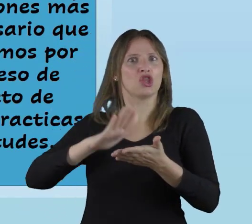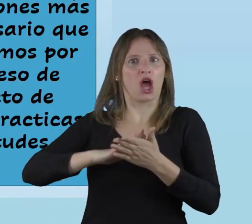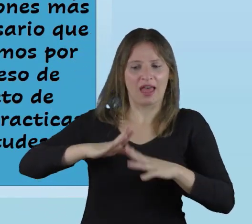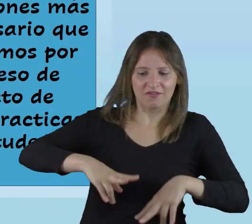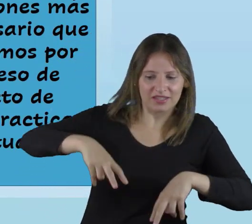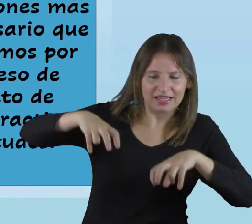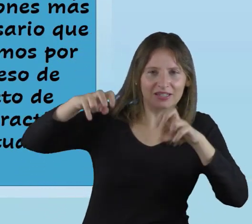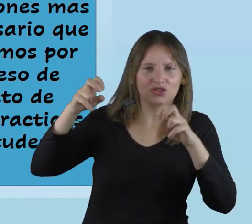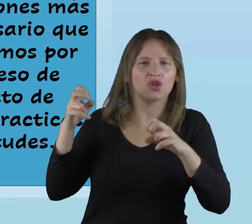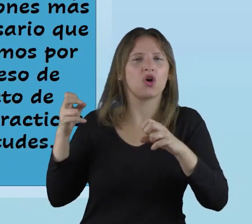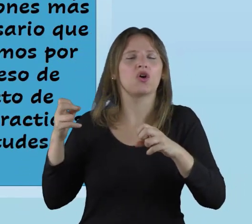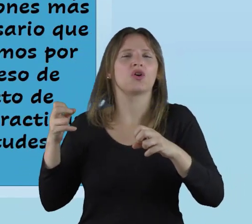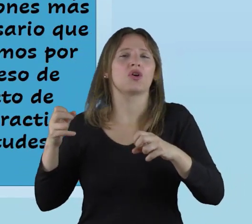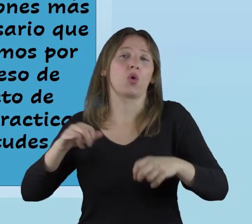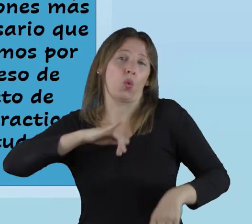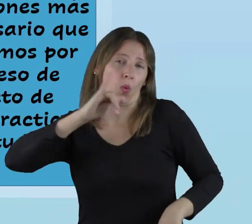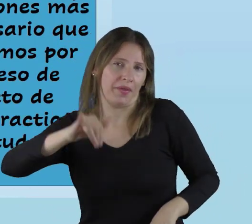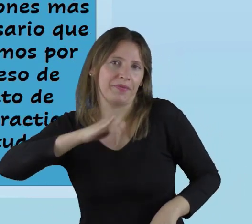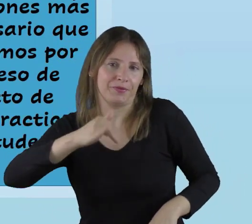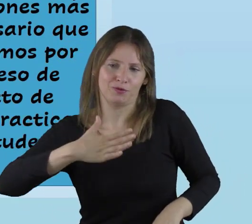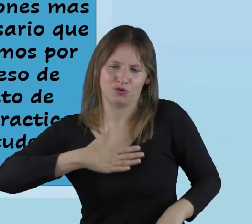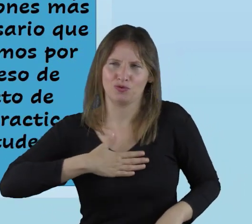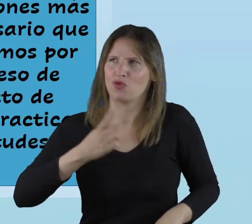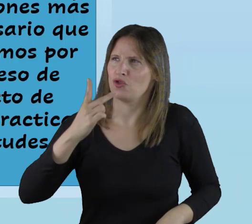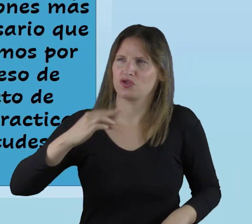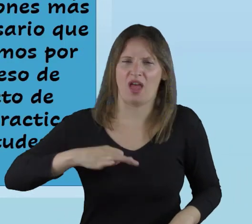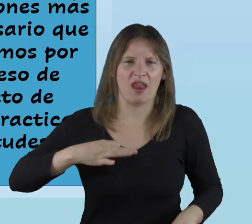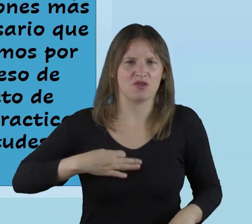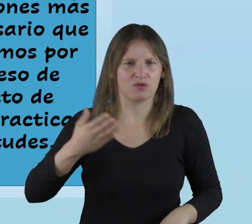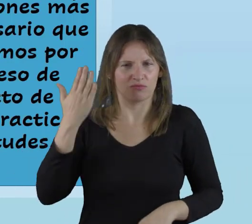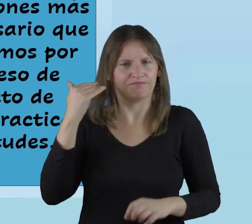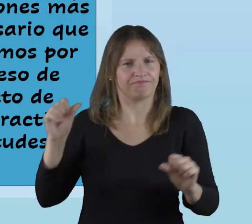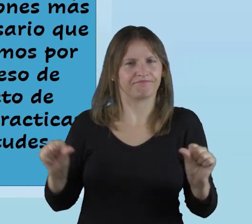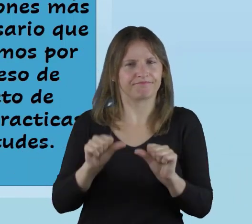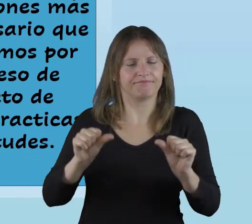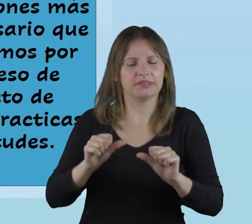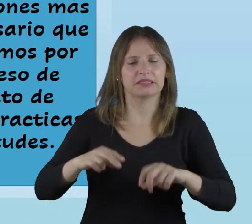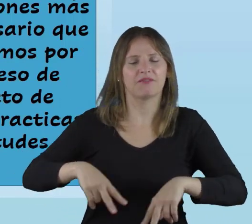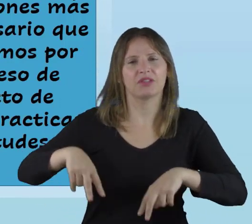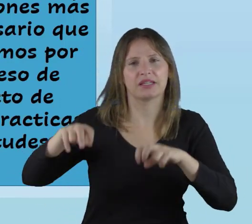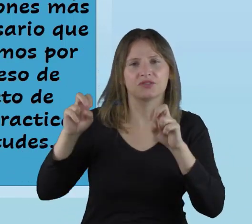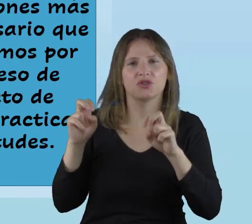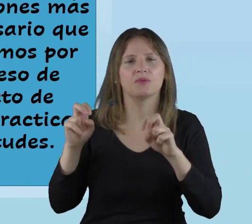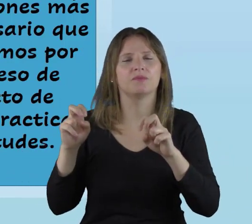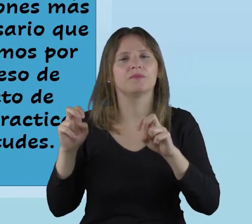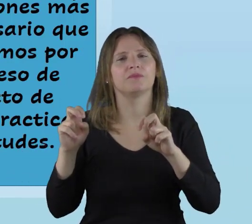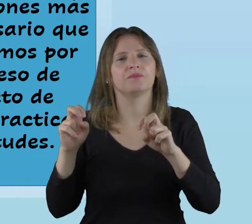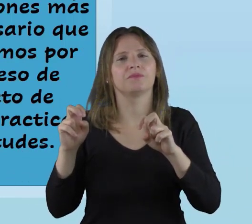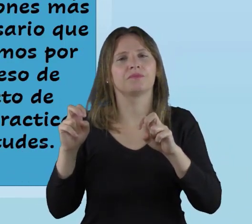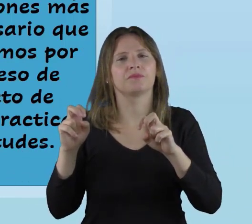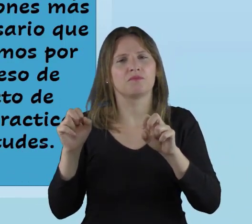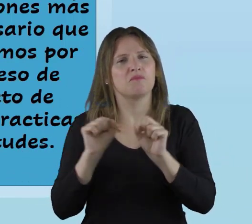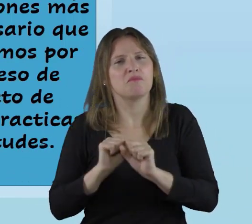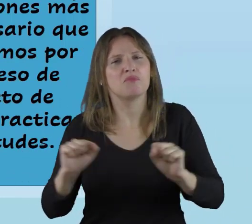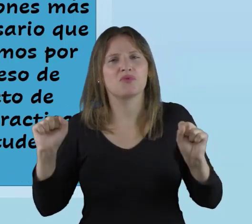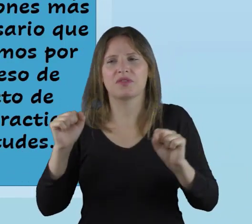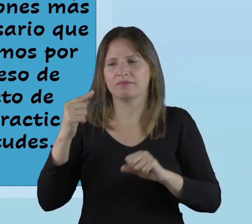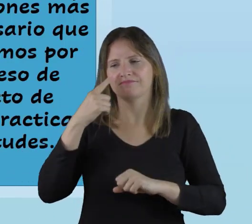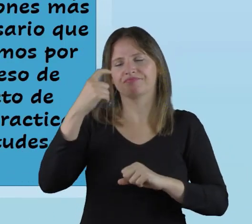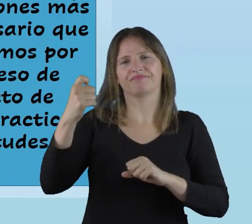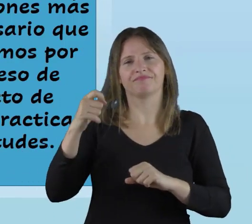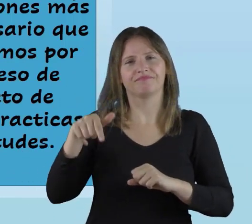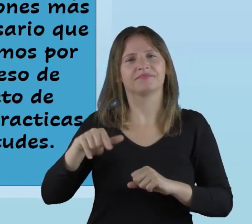porque según investigaciones realizadas y les comparto que yo hace dos años hice una investigación